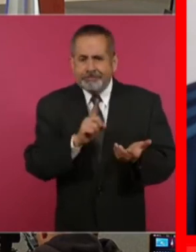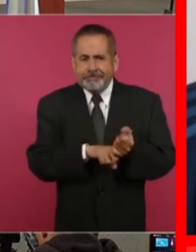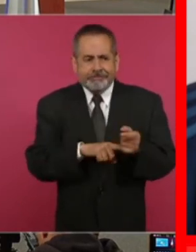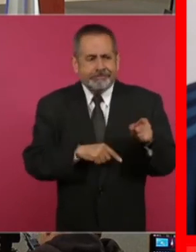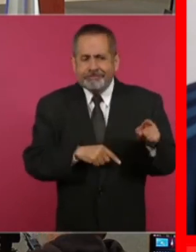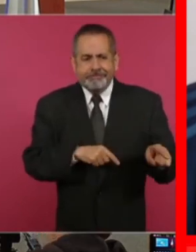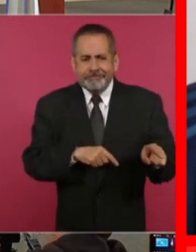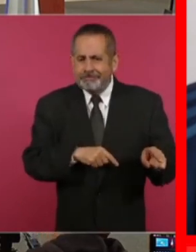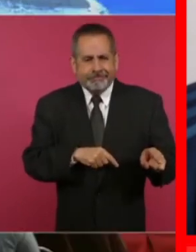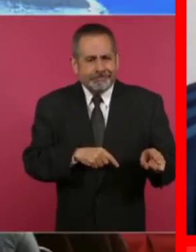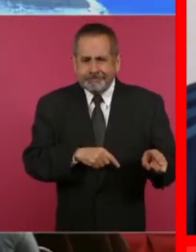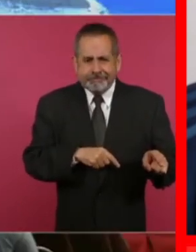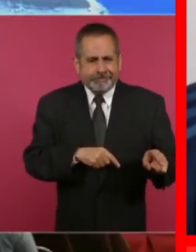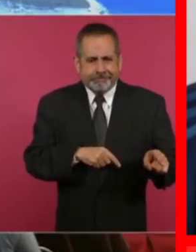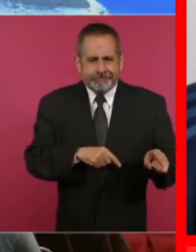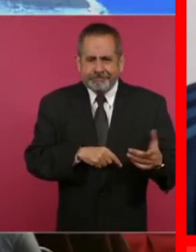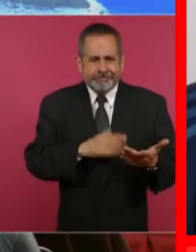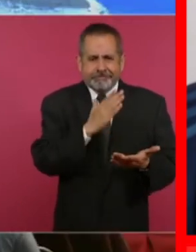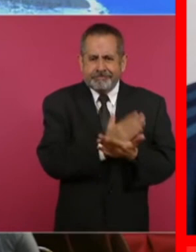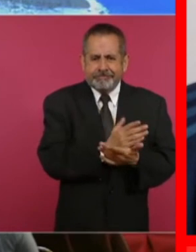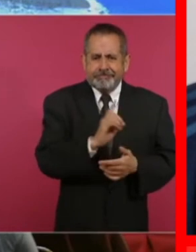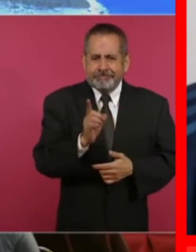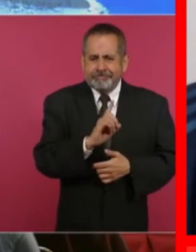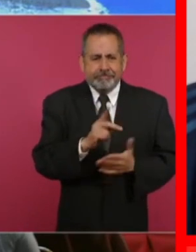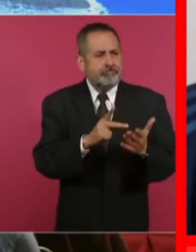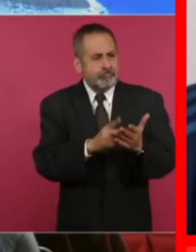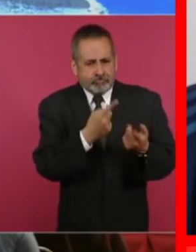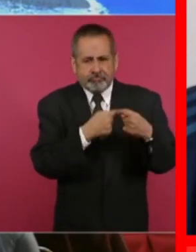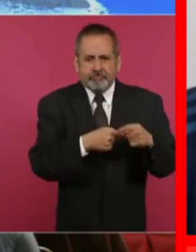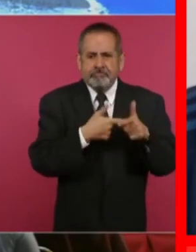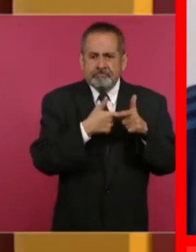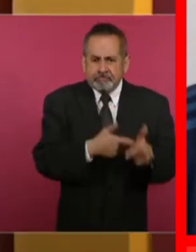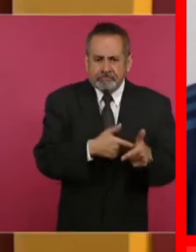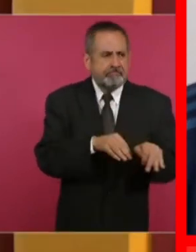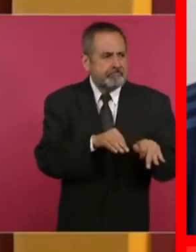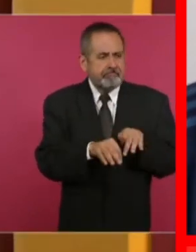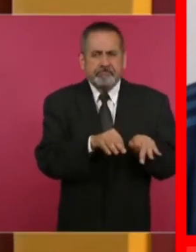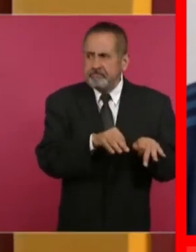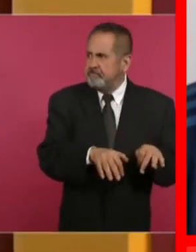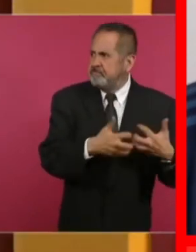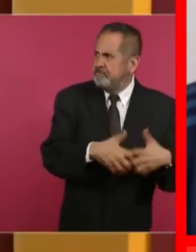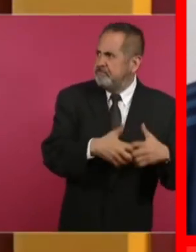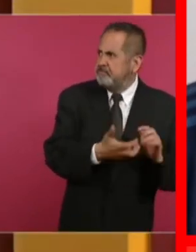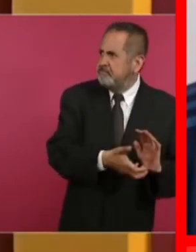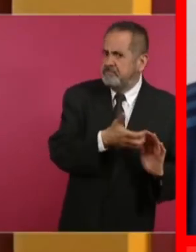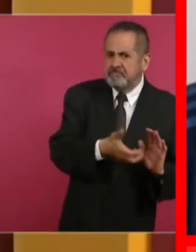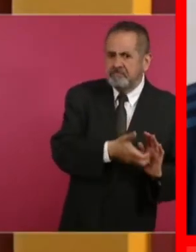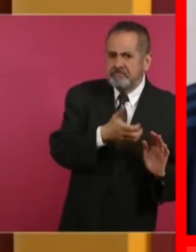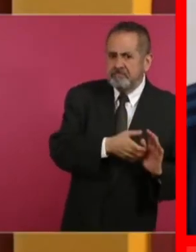habían regresado a escarbar